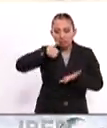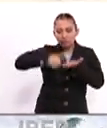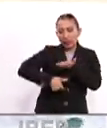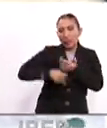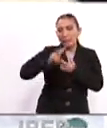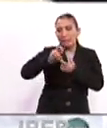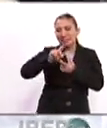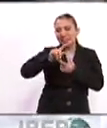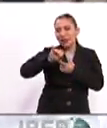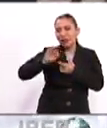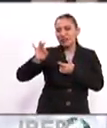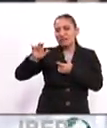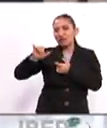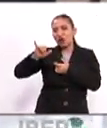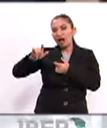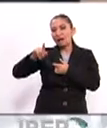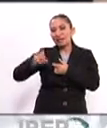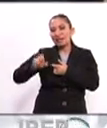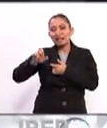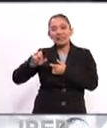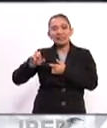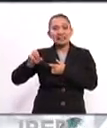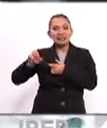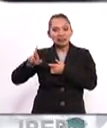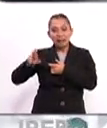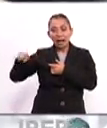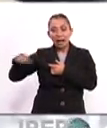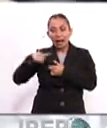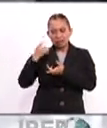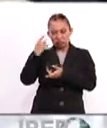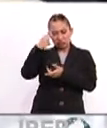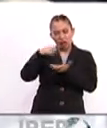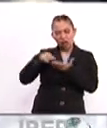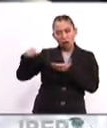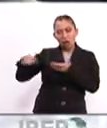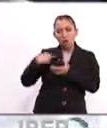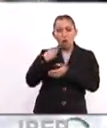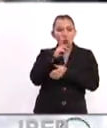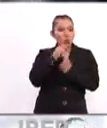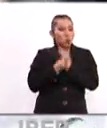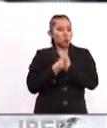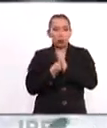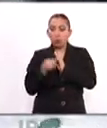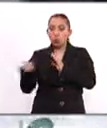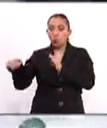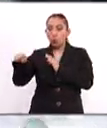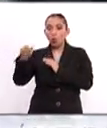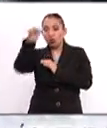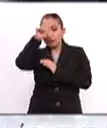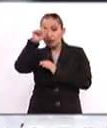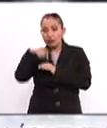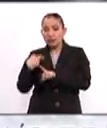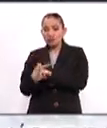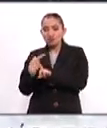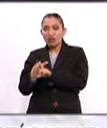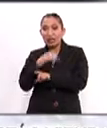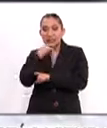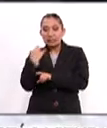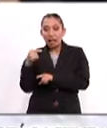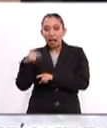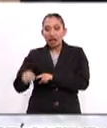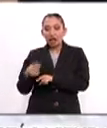del Vaticano, Francisco Javier Rausuris es sospechoso de haber ocultado los actos de un cura pederasta en Chile,